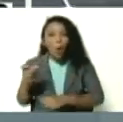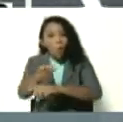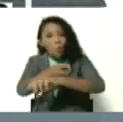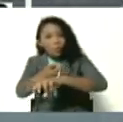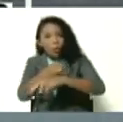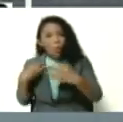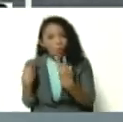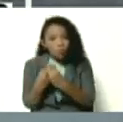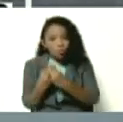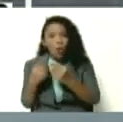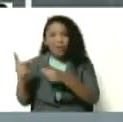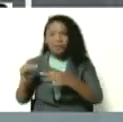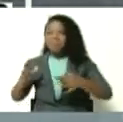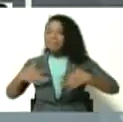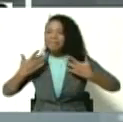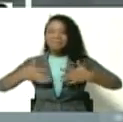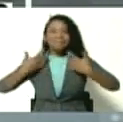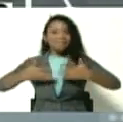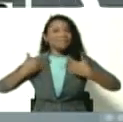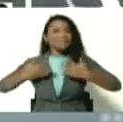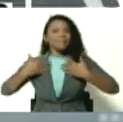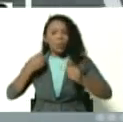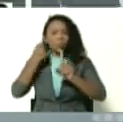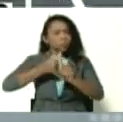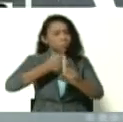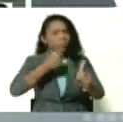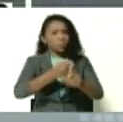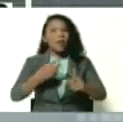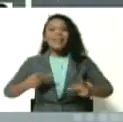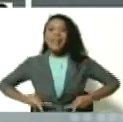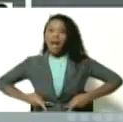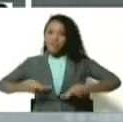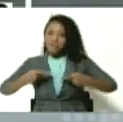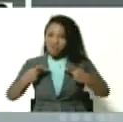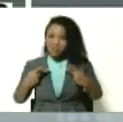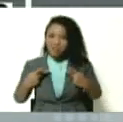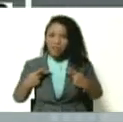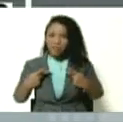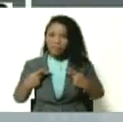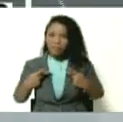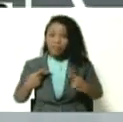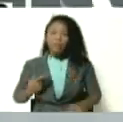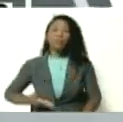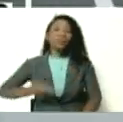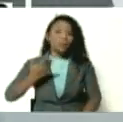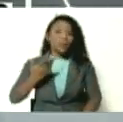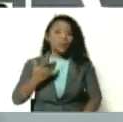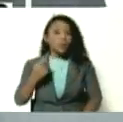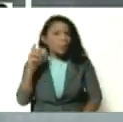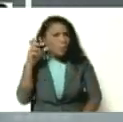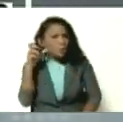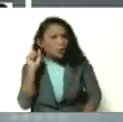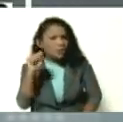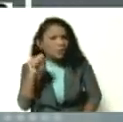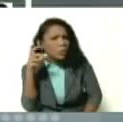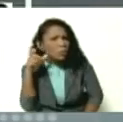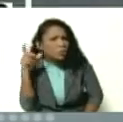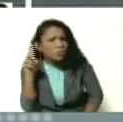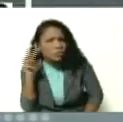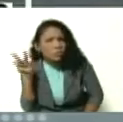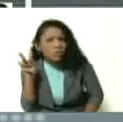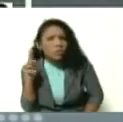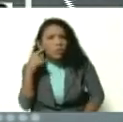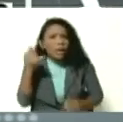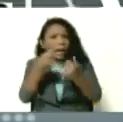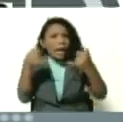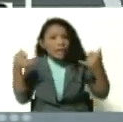esta es alegría hermano, alegría y una lucha por la vida. Bueno, importante, si me copia, no, si me copia, porque aquí en la línea